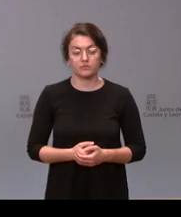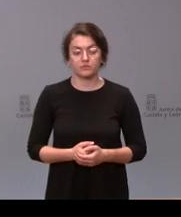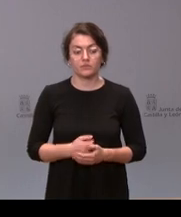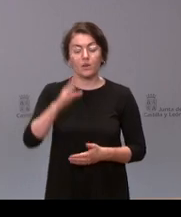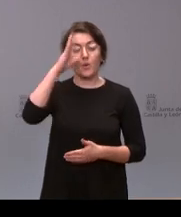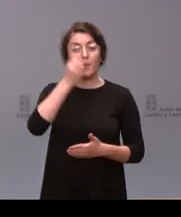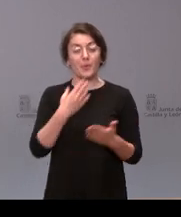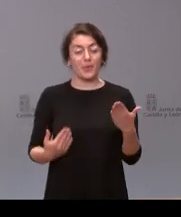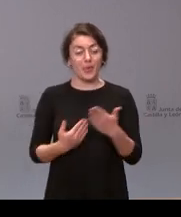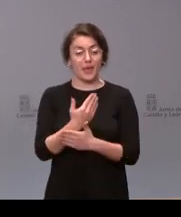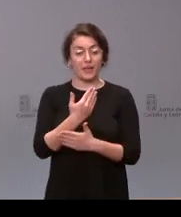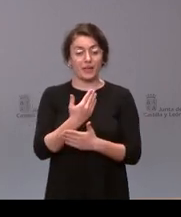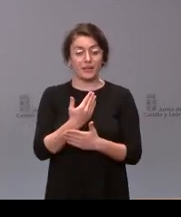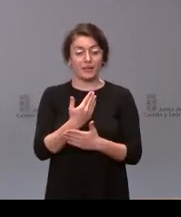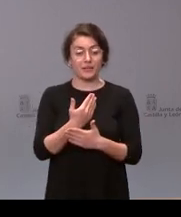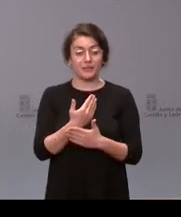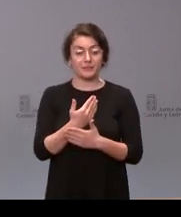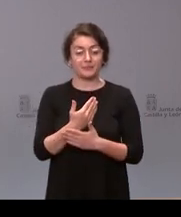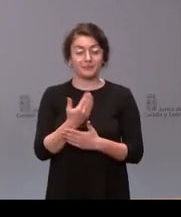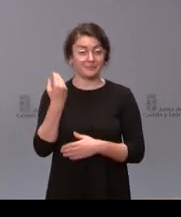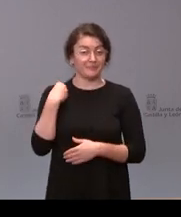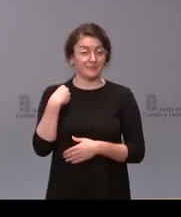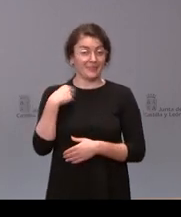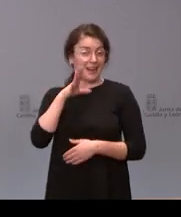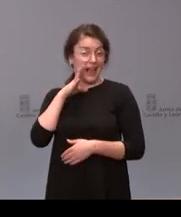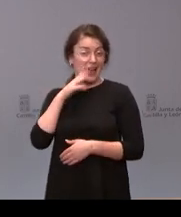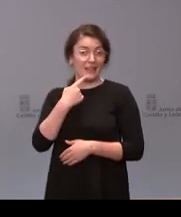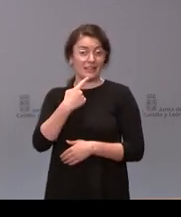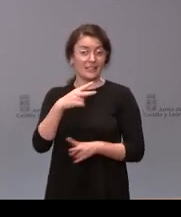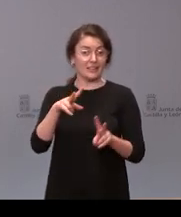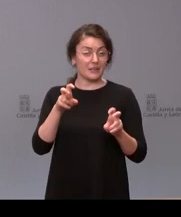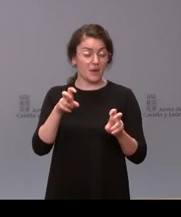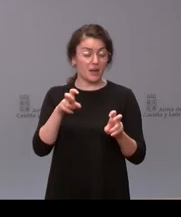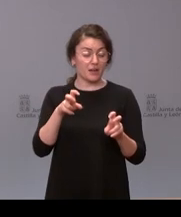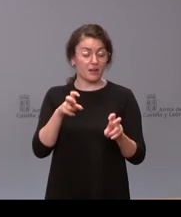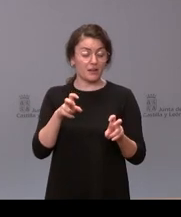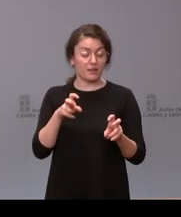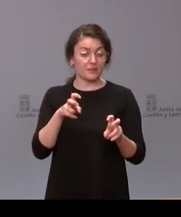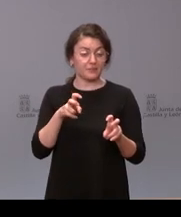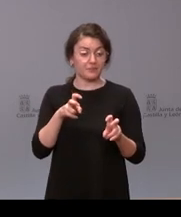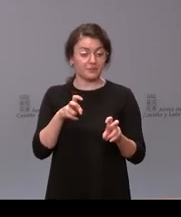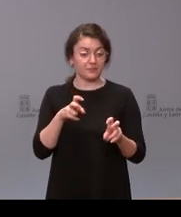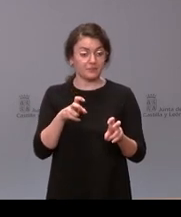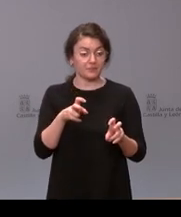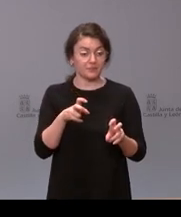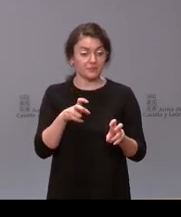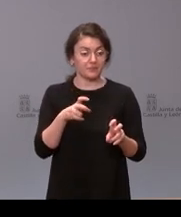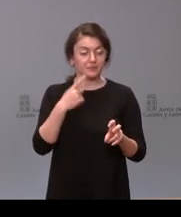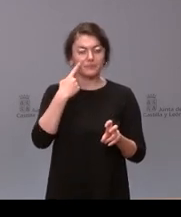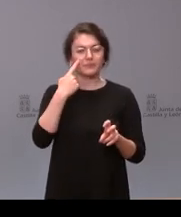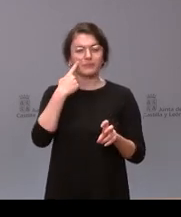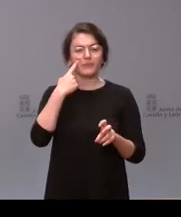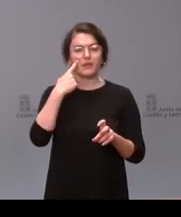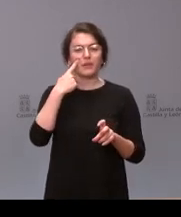Hola, buenos días. Bueno, al hilo de todo lo que se ha venido hablando, sobre todo en mi compra anterior, vamos a ver. El número de objetores de